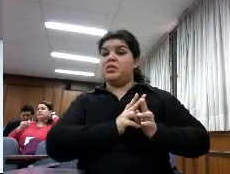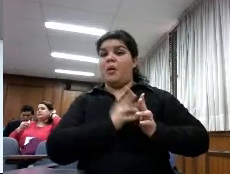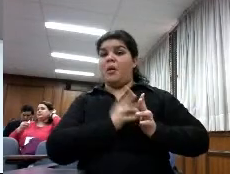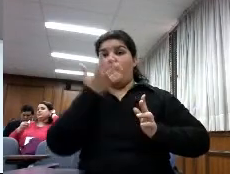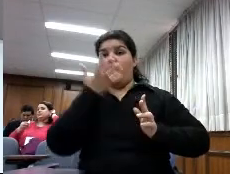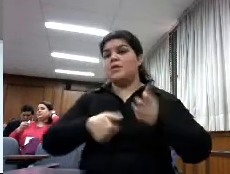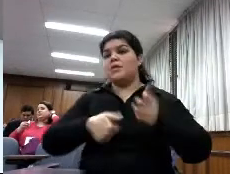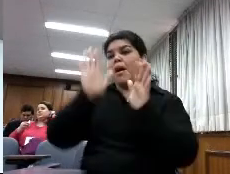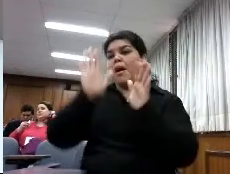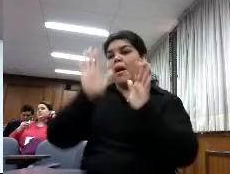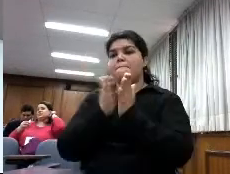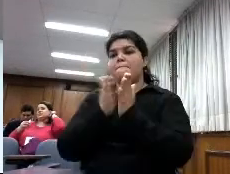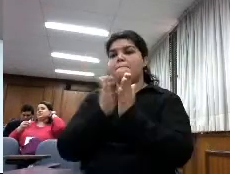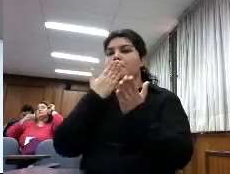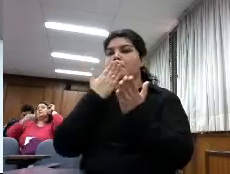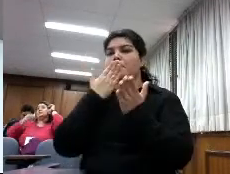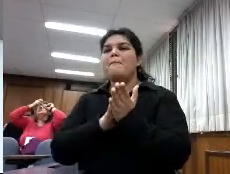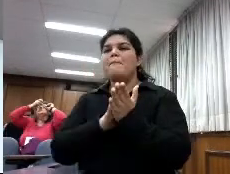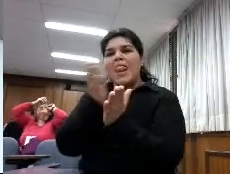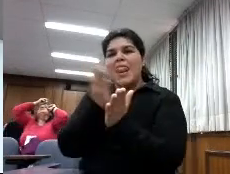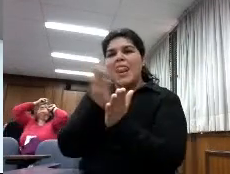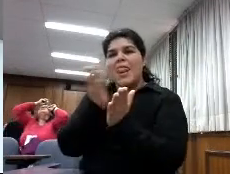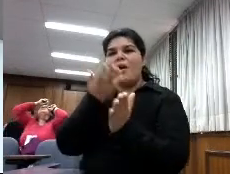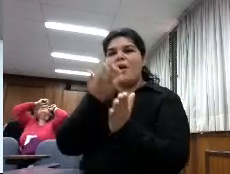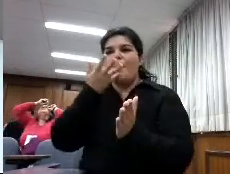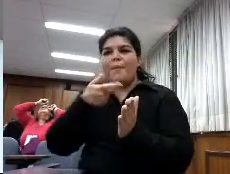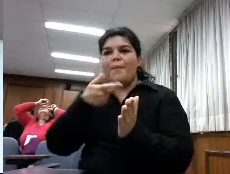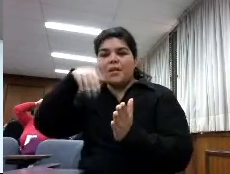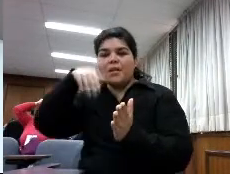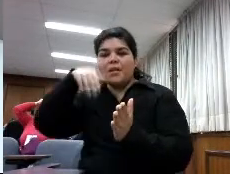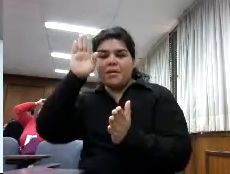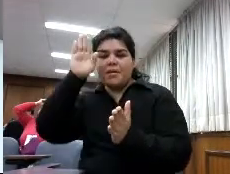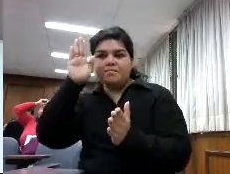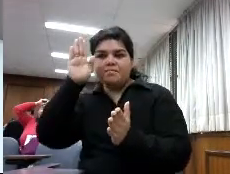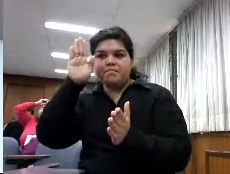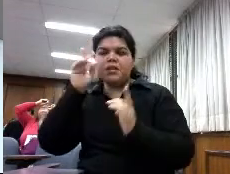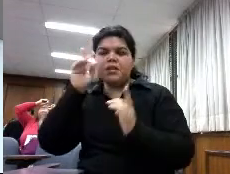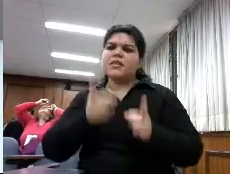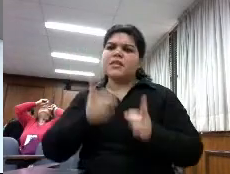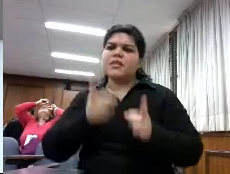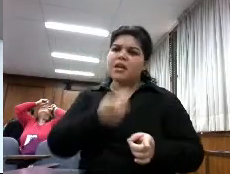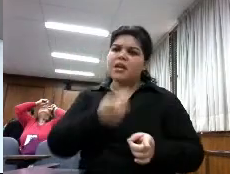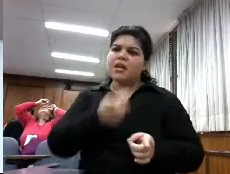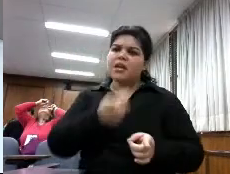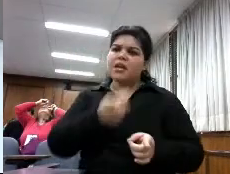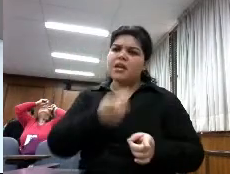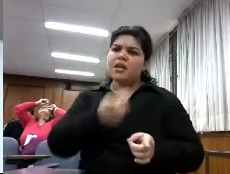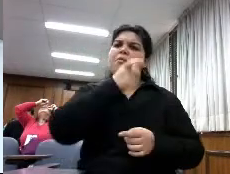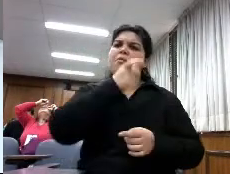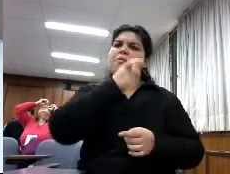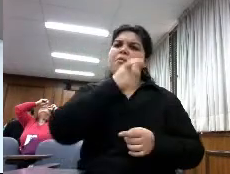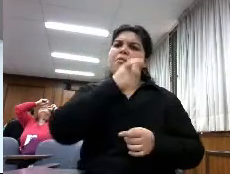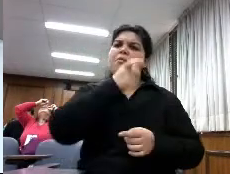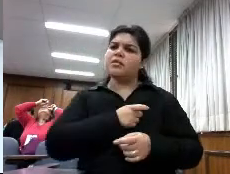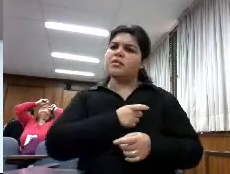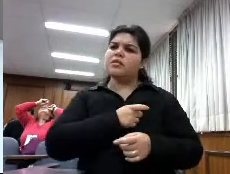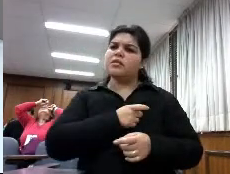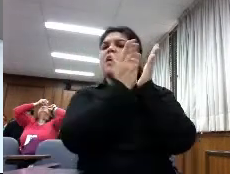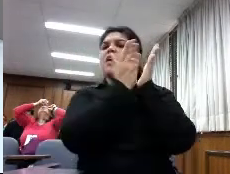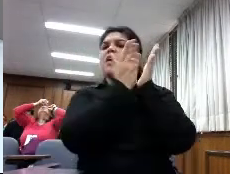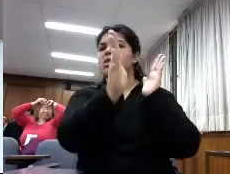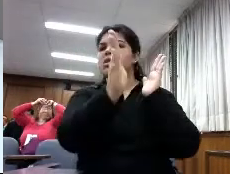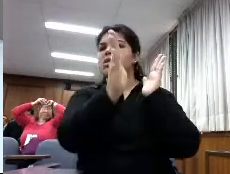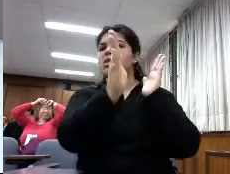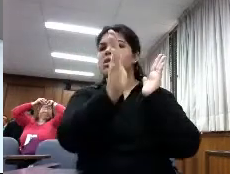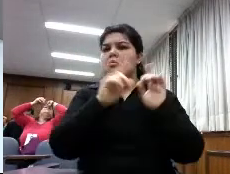también decían otra cosa que su biblioteca no disponía de libros electrónicos y otra de las respuestas era que eran caros